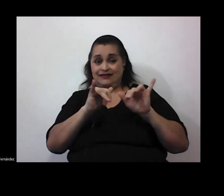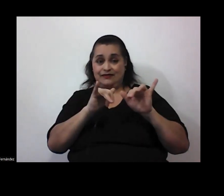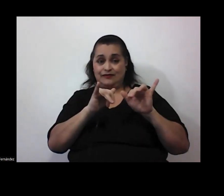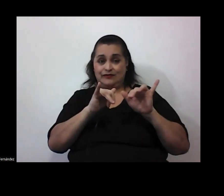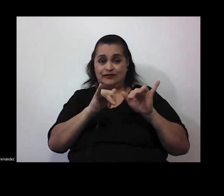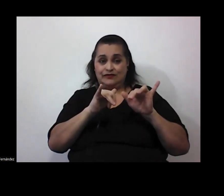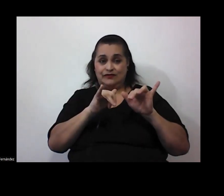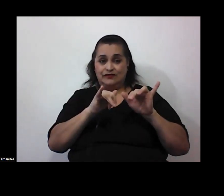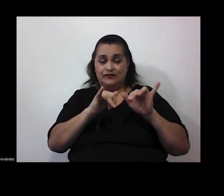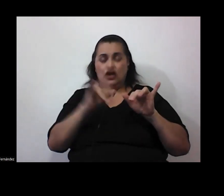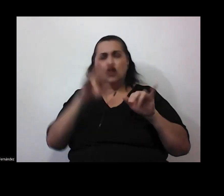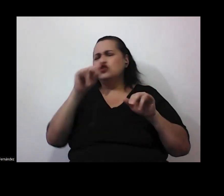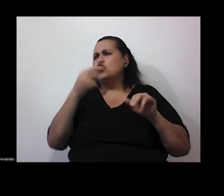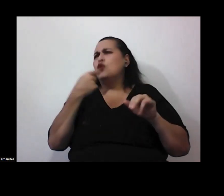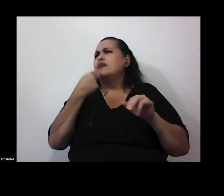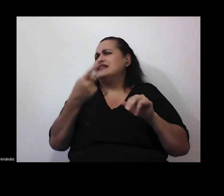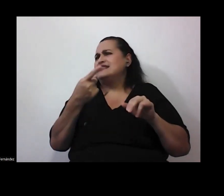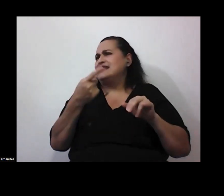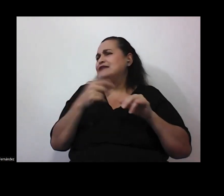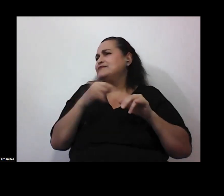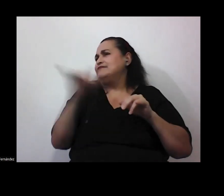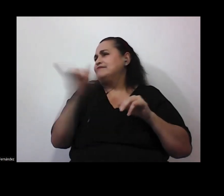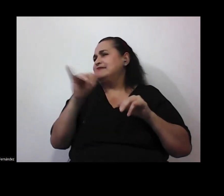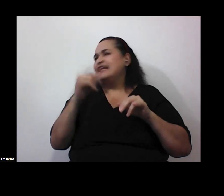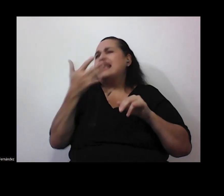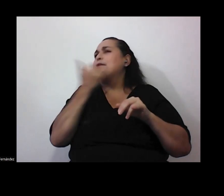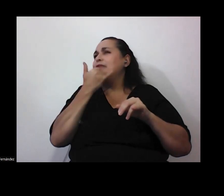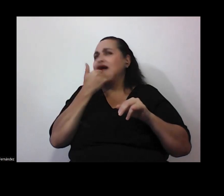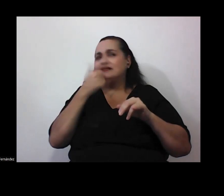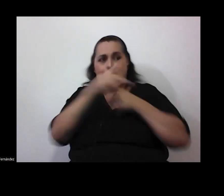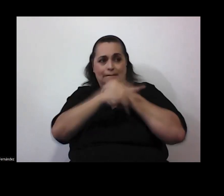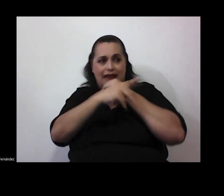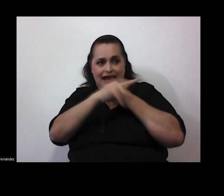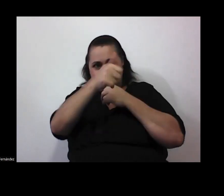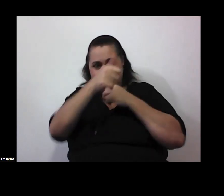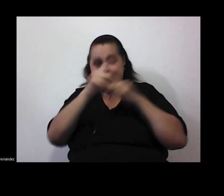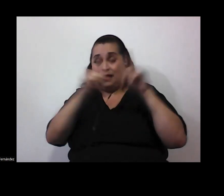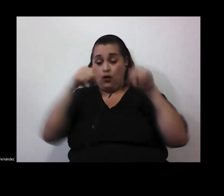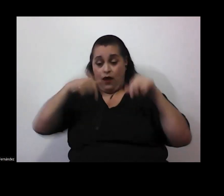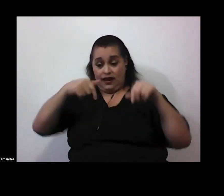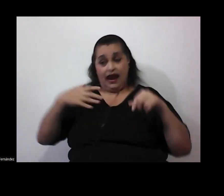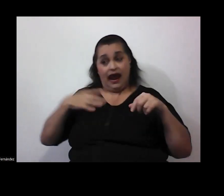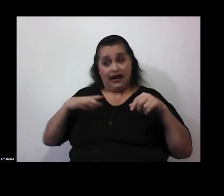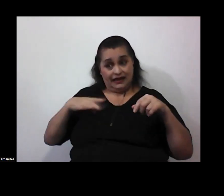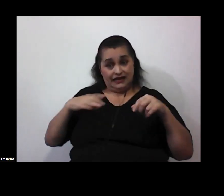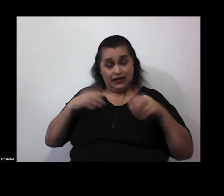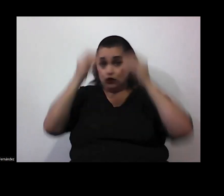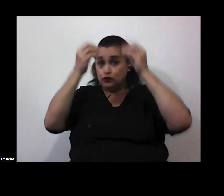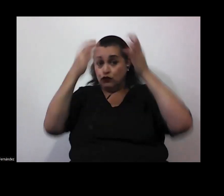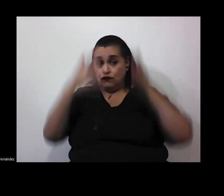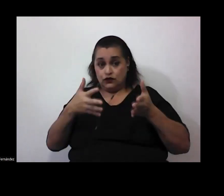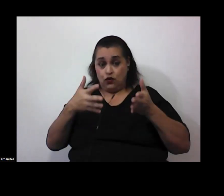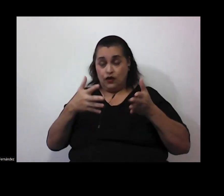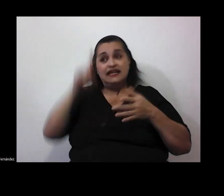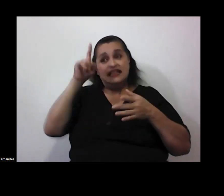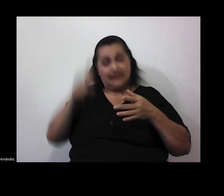no quiero decirlo en modo imperativo porque no sé qué pasa en sus países pero en Argentina al menos los docentes tienen que